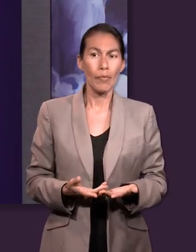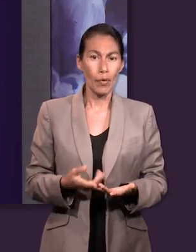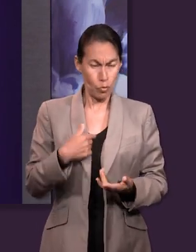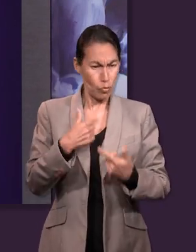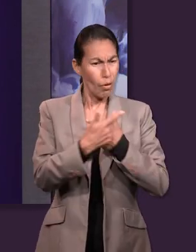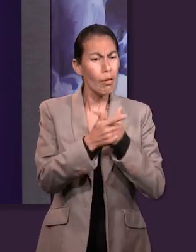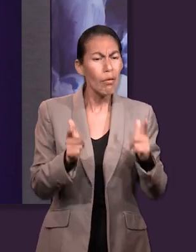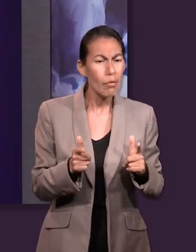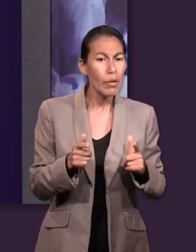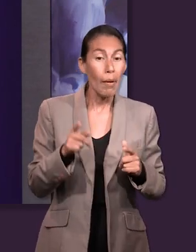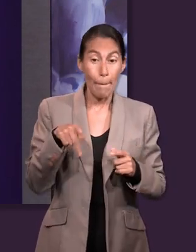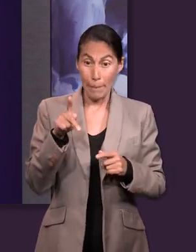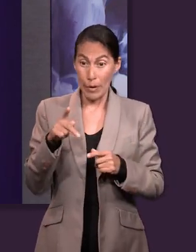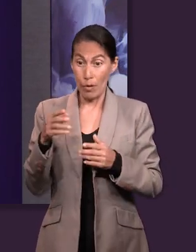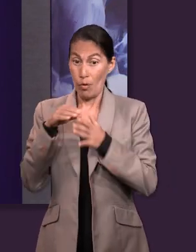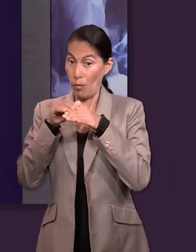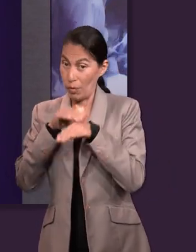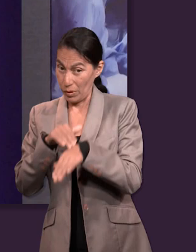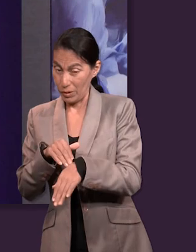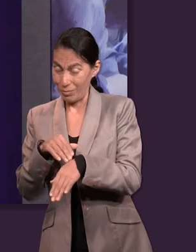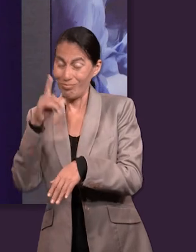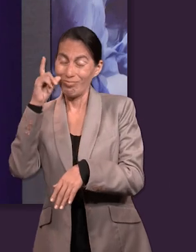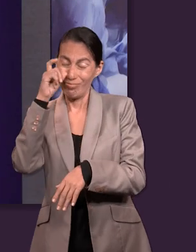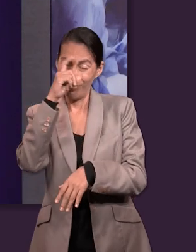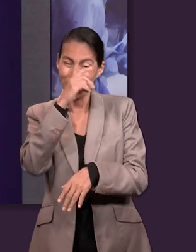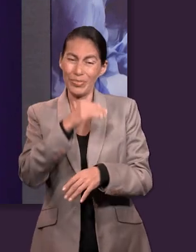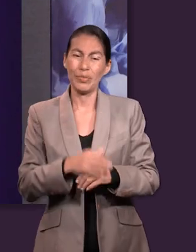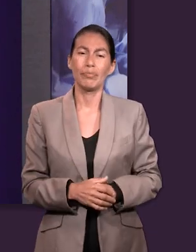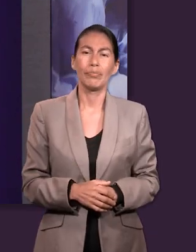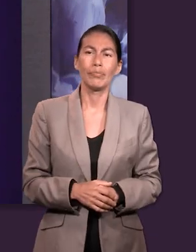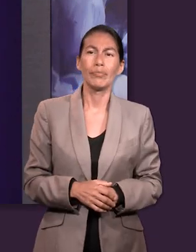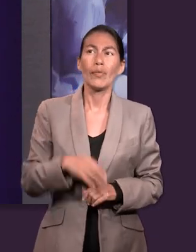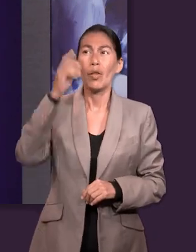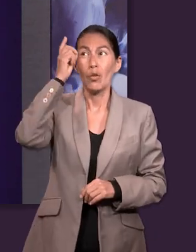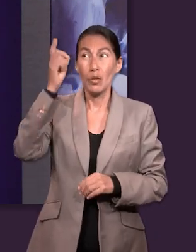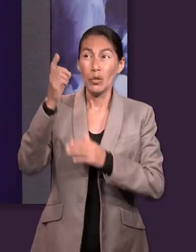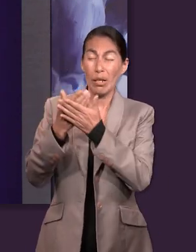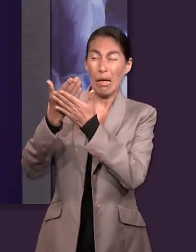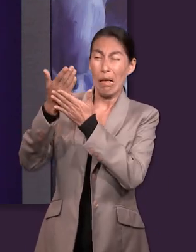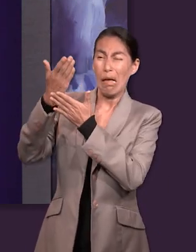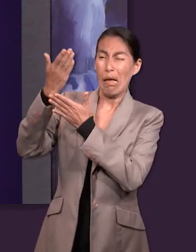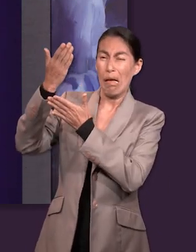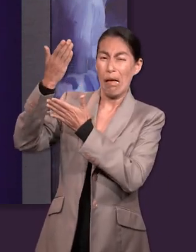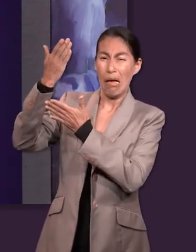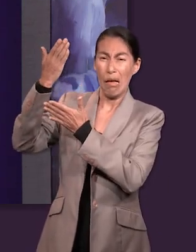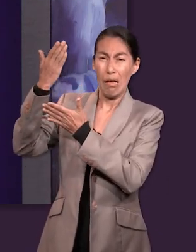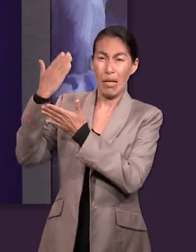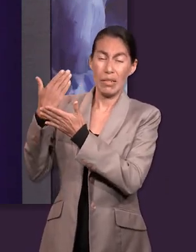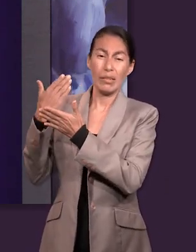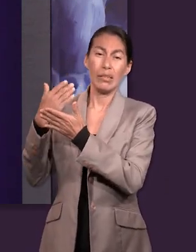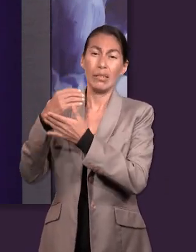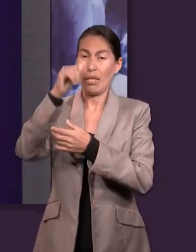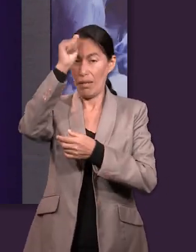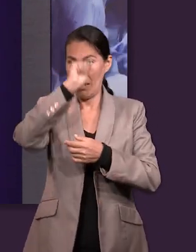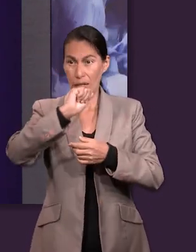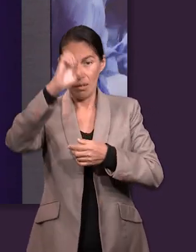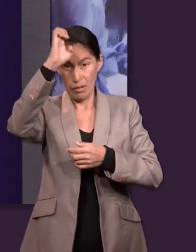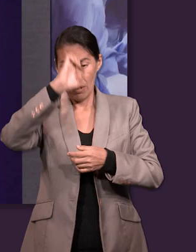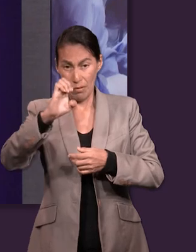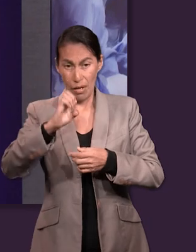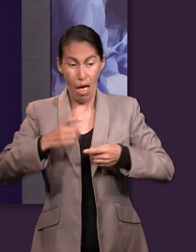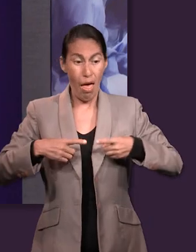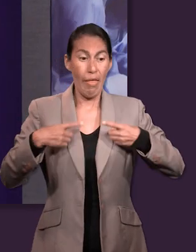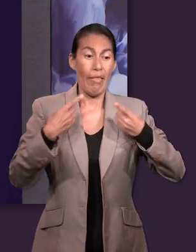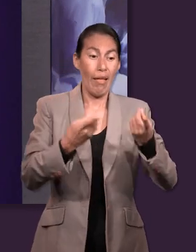tenemos esta libertad que de hecho Dios nos concede desde el inicio, Él nos dice lo bueno, lo que espera de